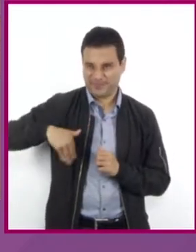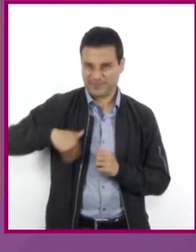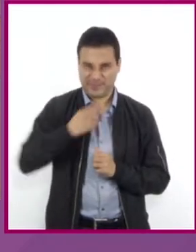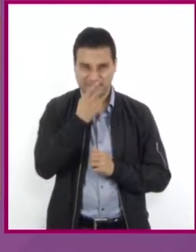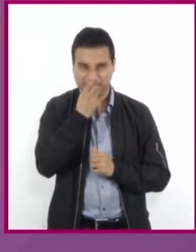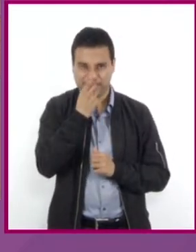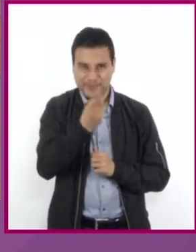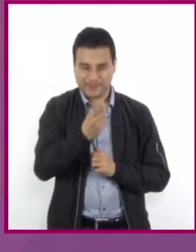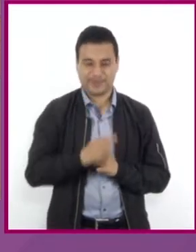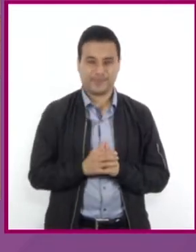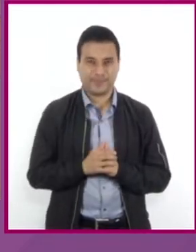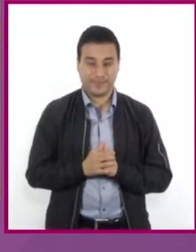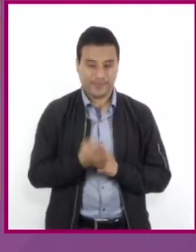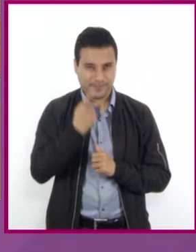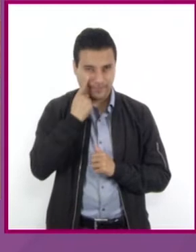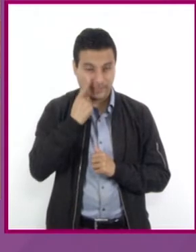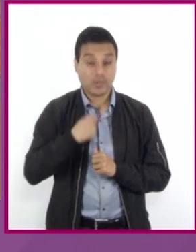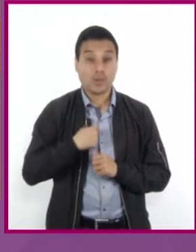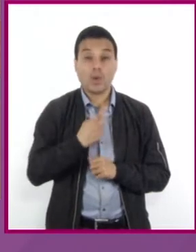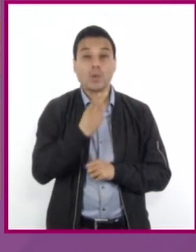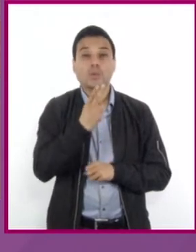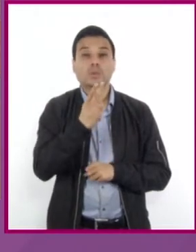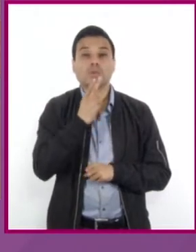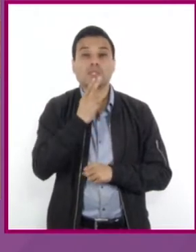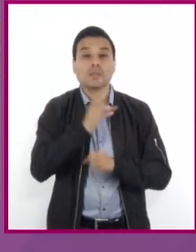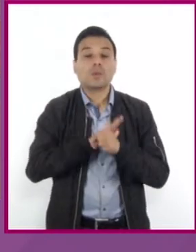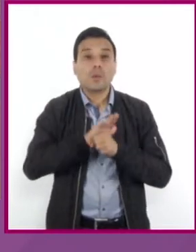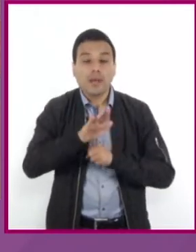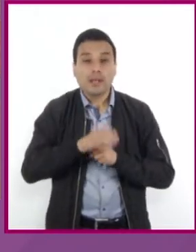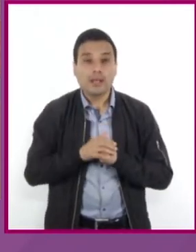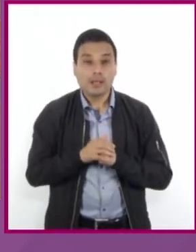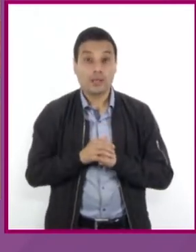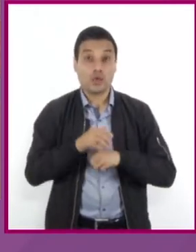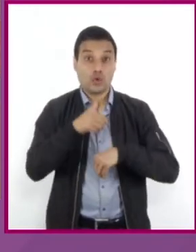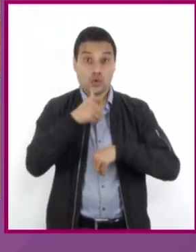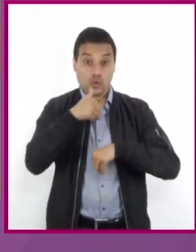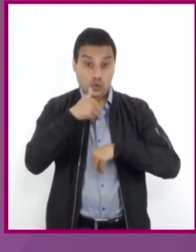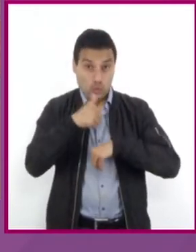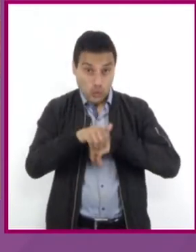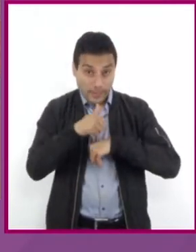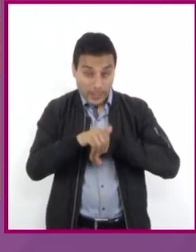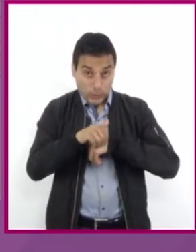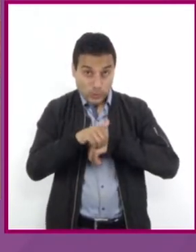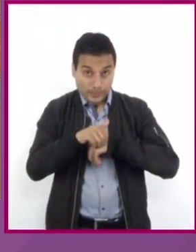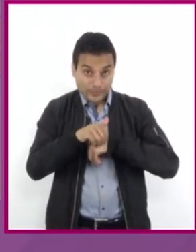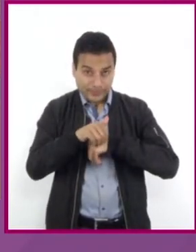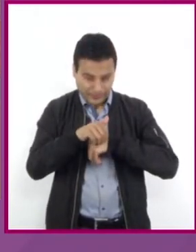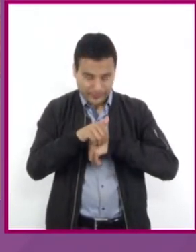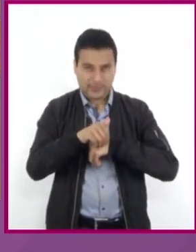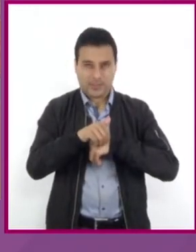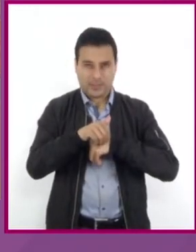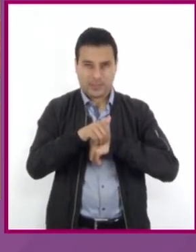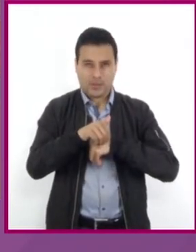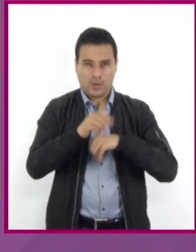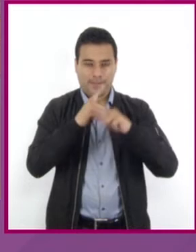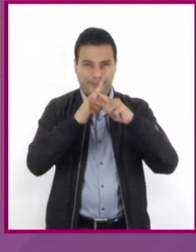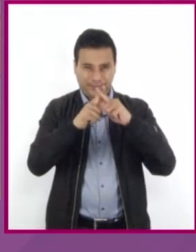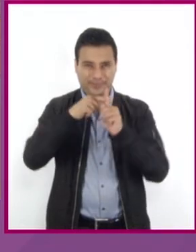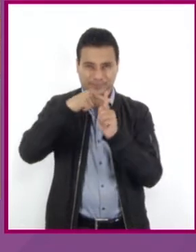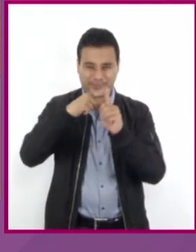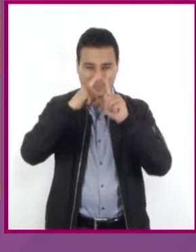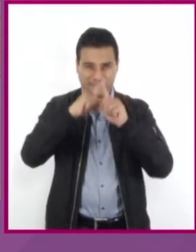1, utilizaremos las propiedades de los números y las operaciones. Entonces, podemos